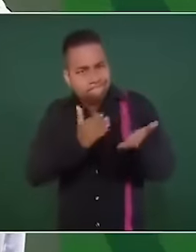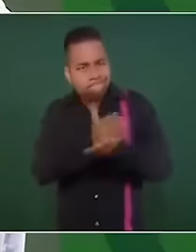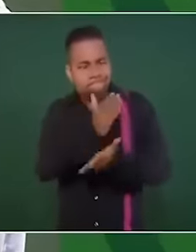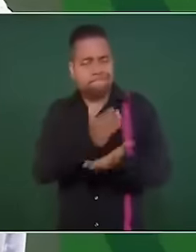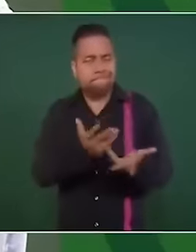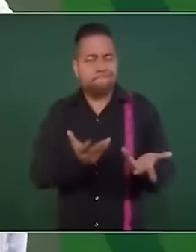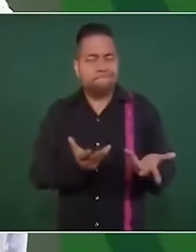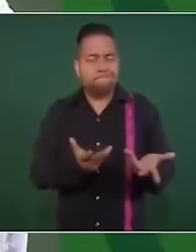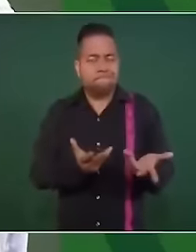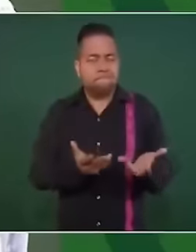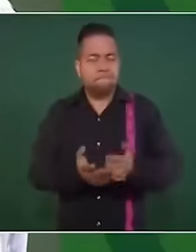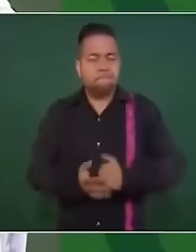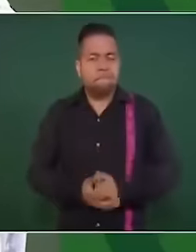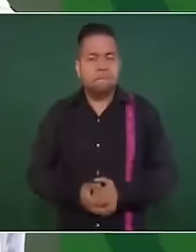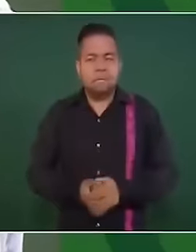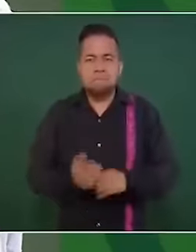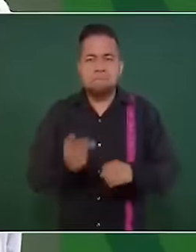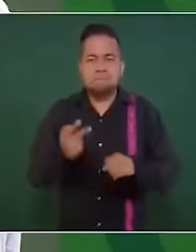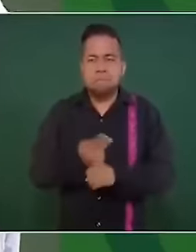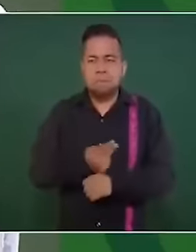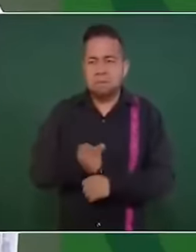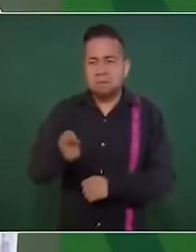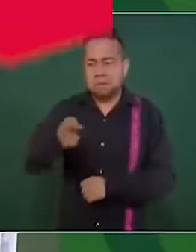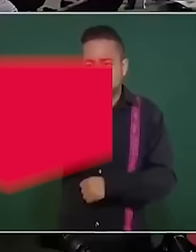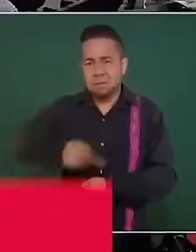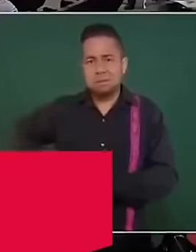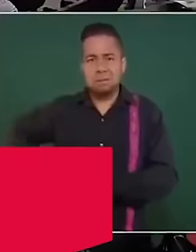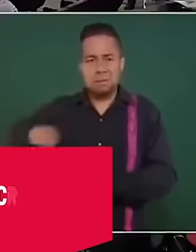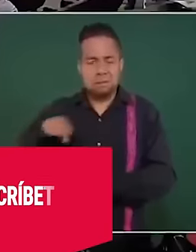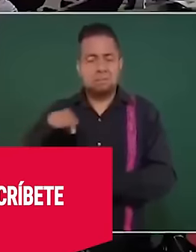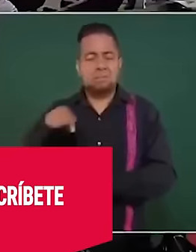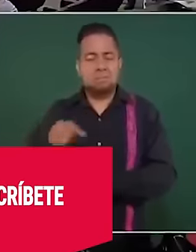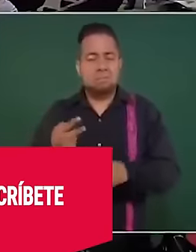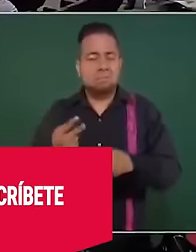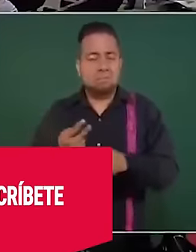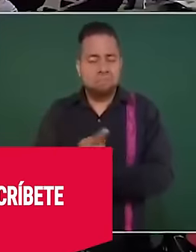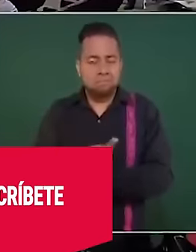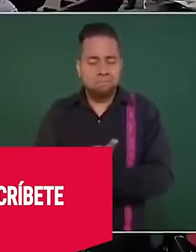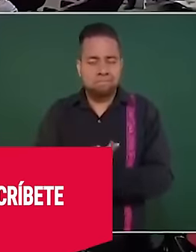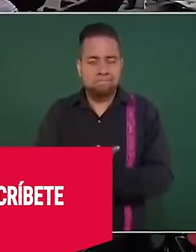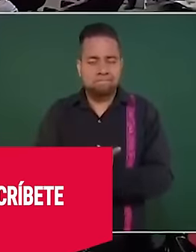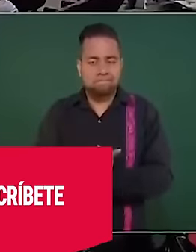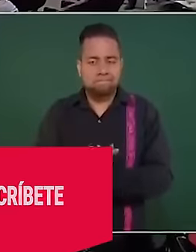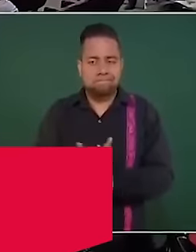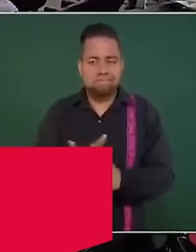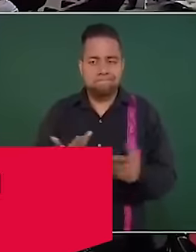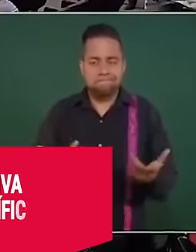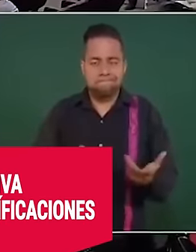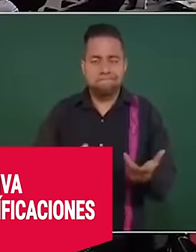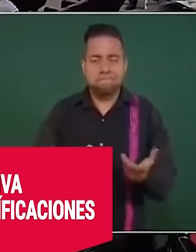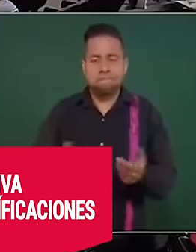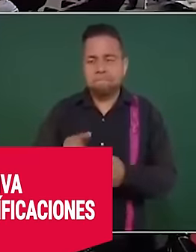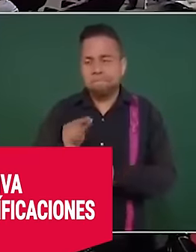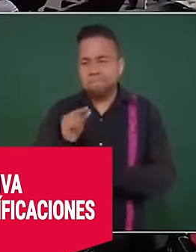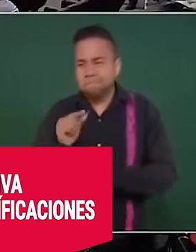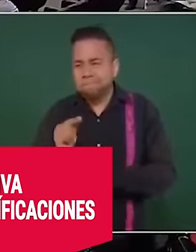Esto ha limitado el que funcionen normalmente